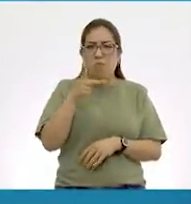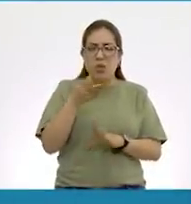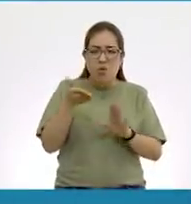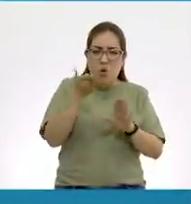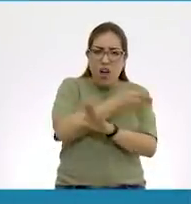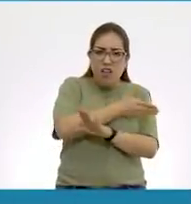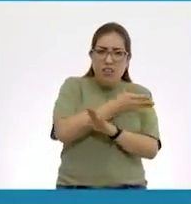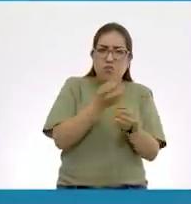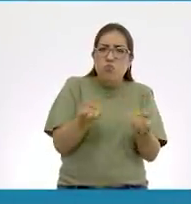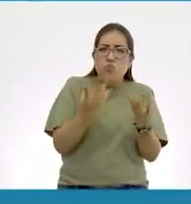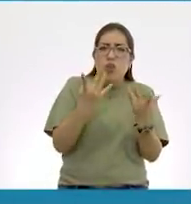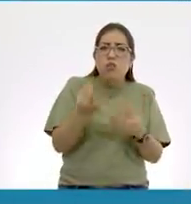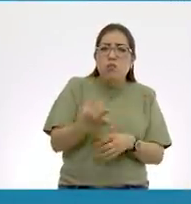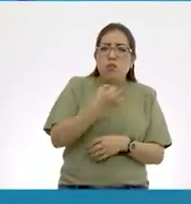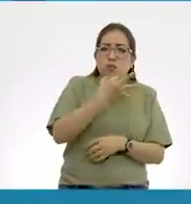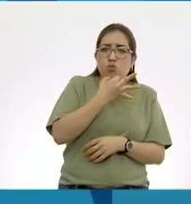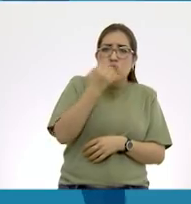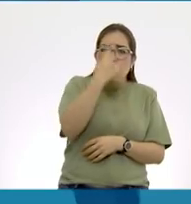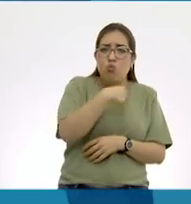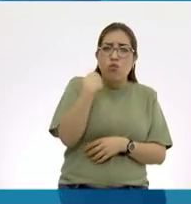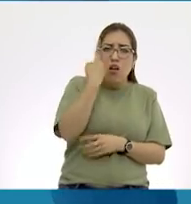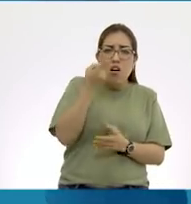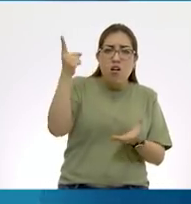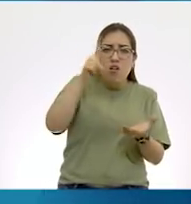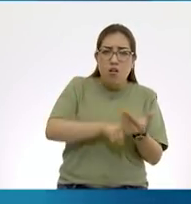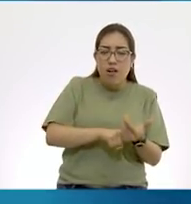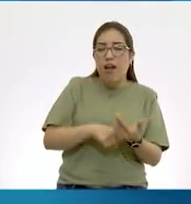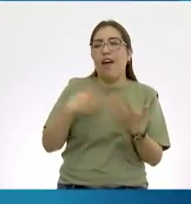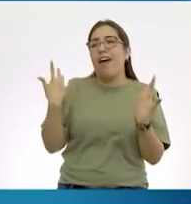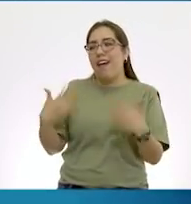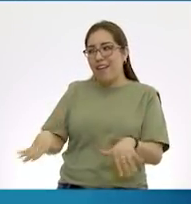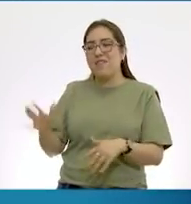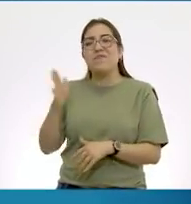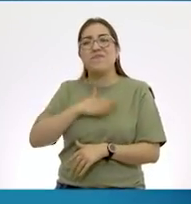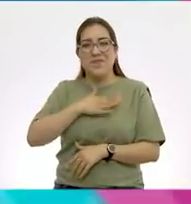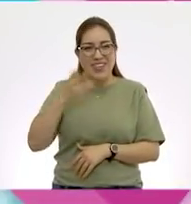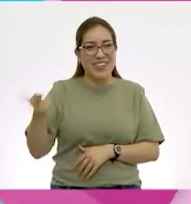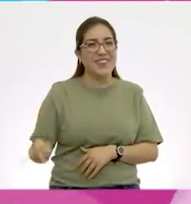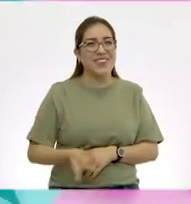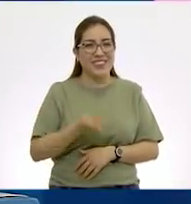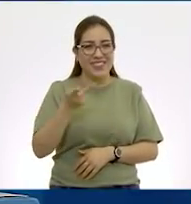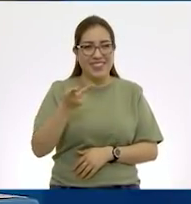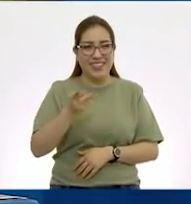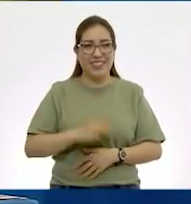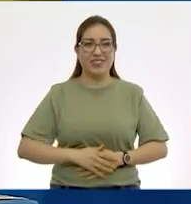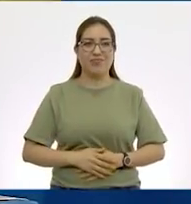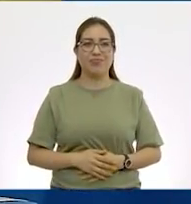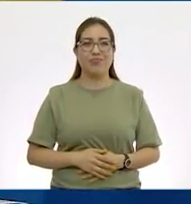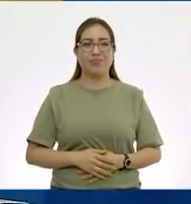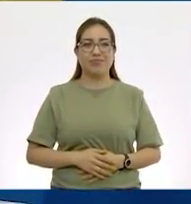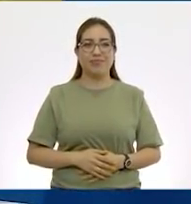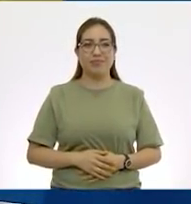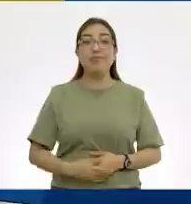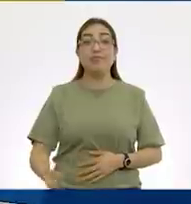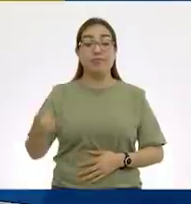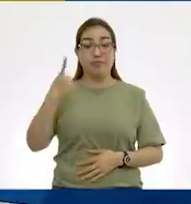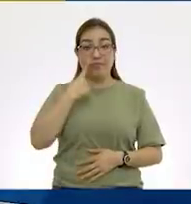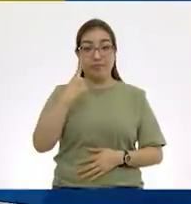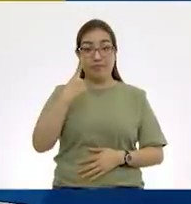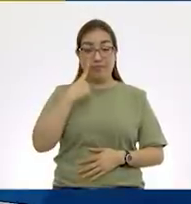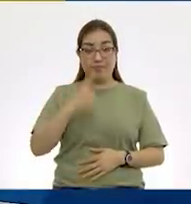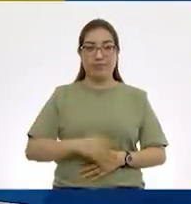minutos es que tiene una hora? Magnífica pregunta. Fíjate que el sistema,